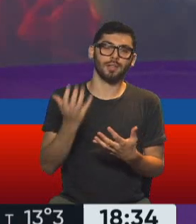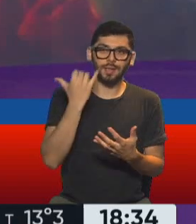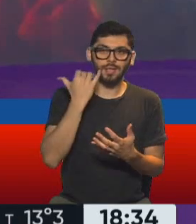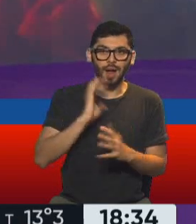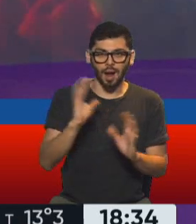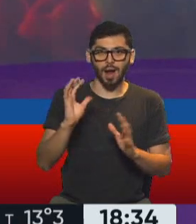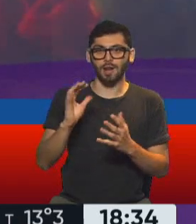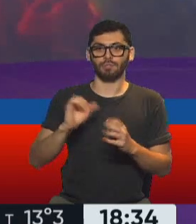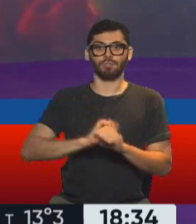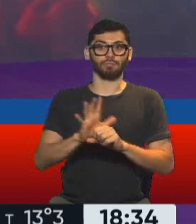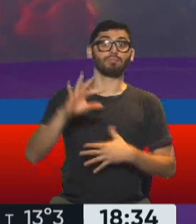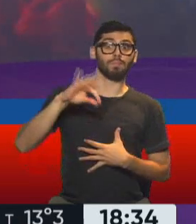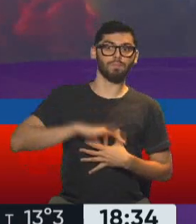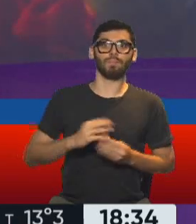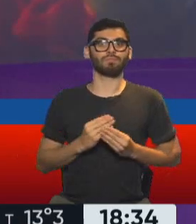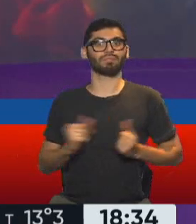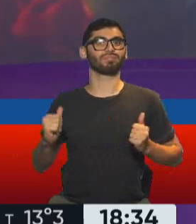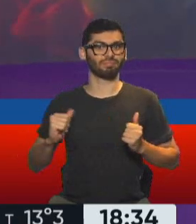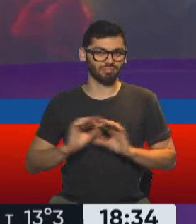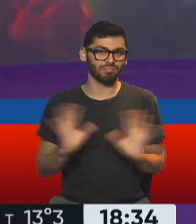del COVID-19 en la República Argentina. Argentina.